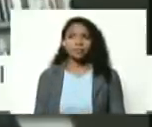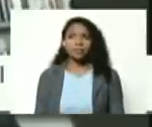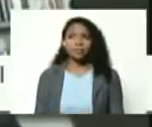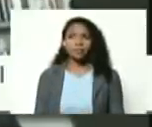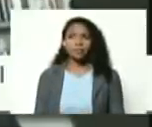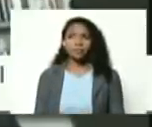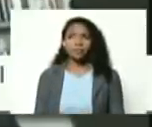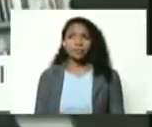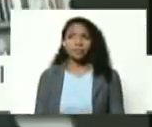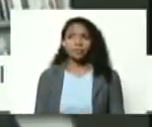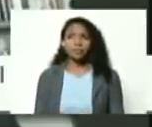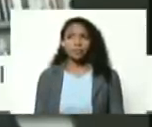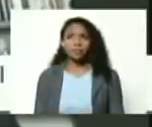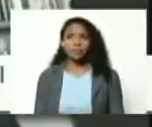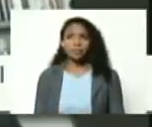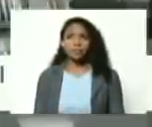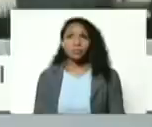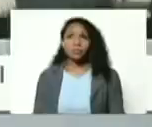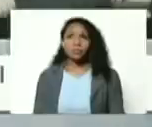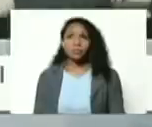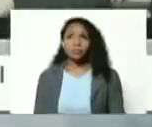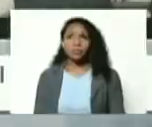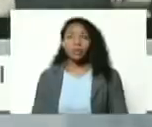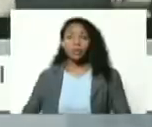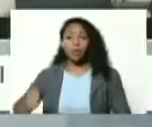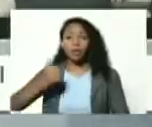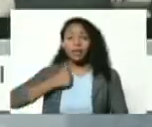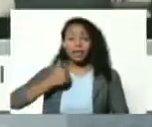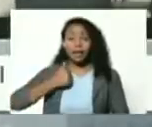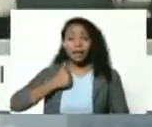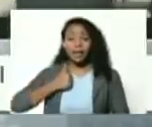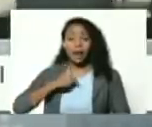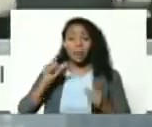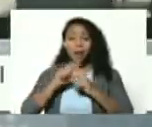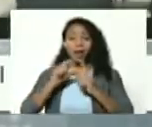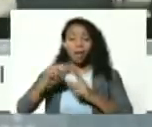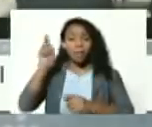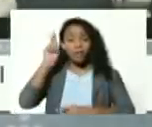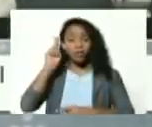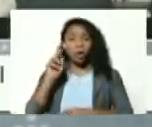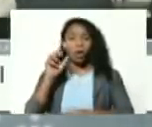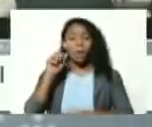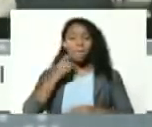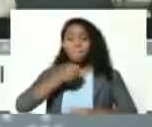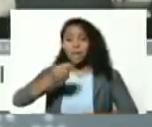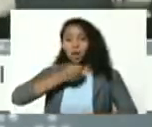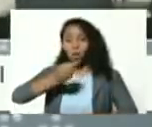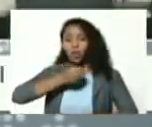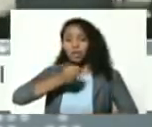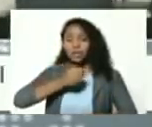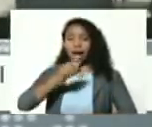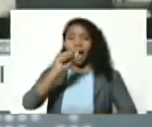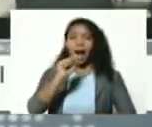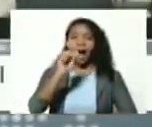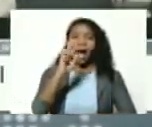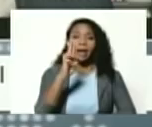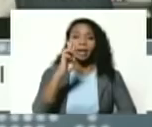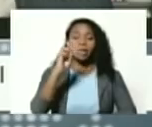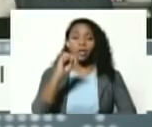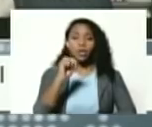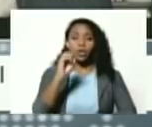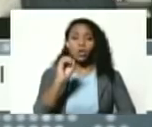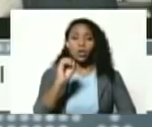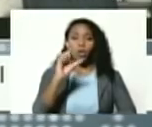bueno desde Canadá las palabras del profesor periodista Arnold August